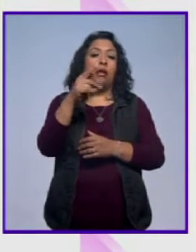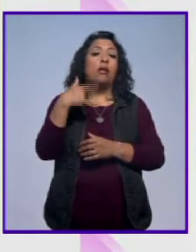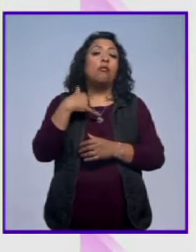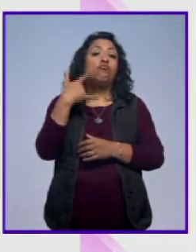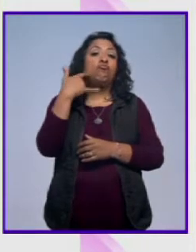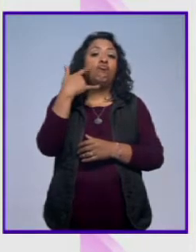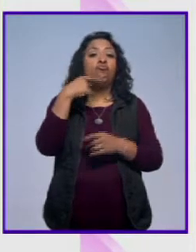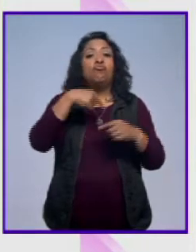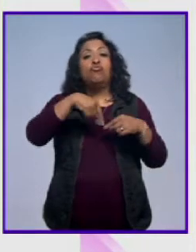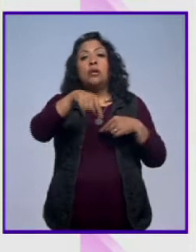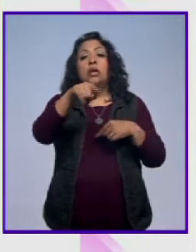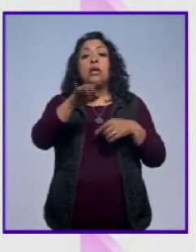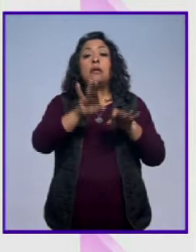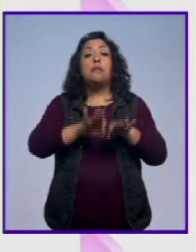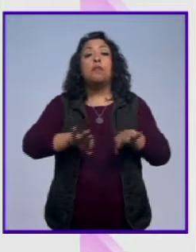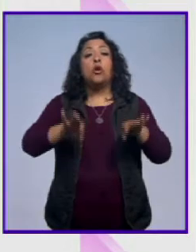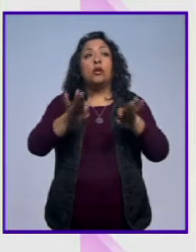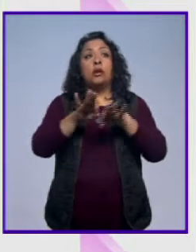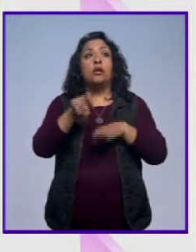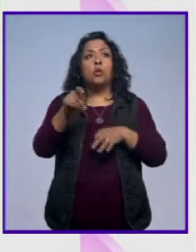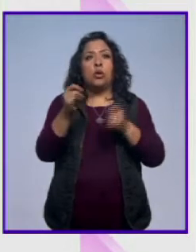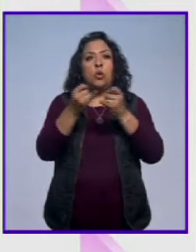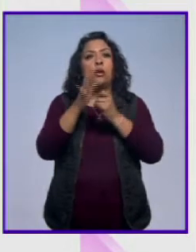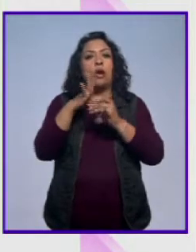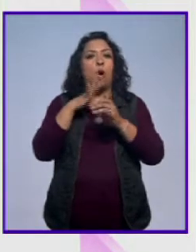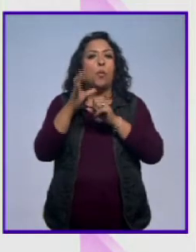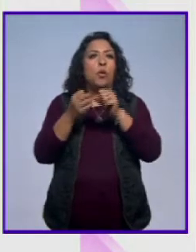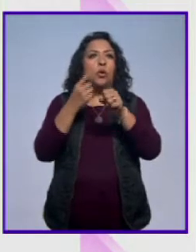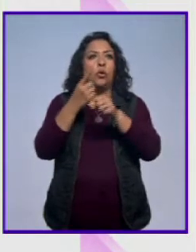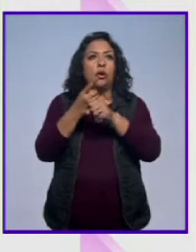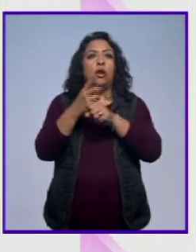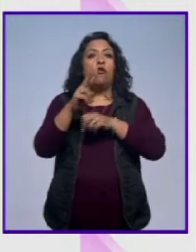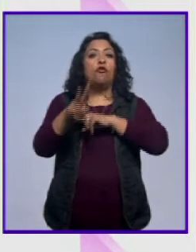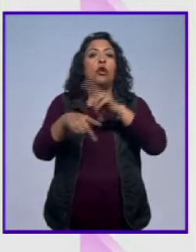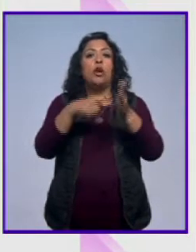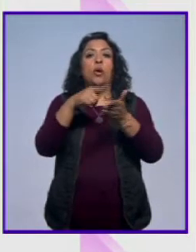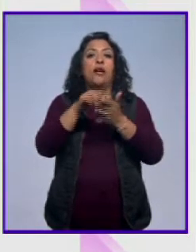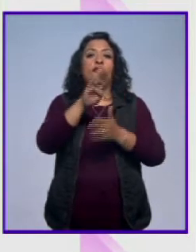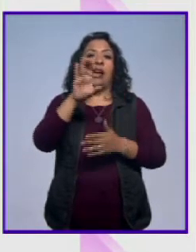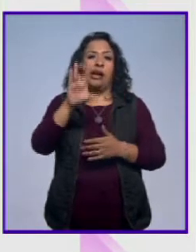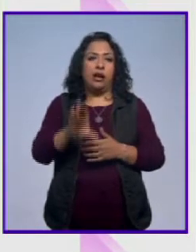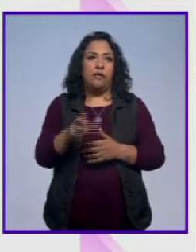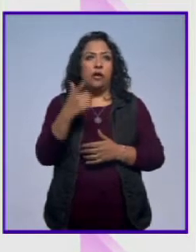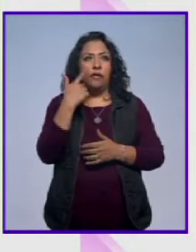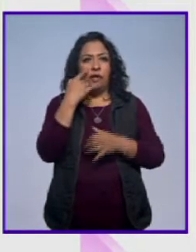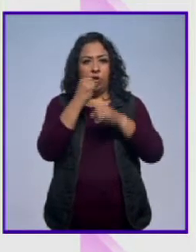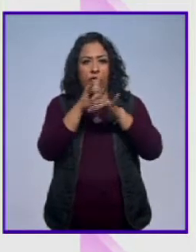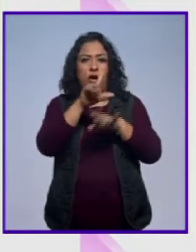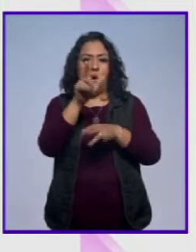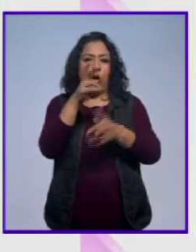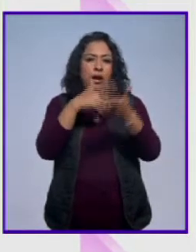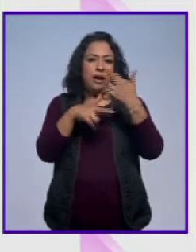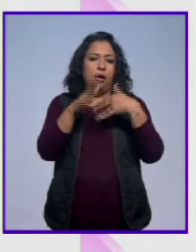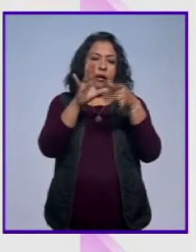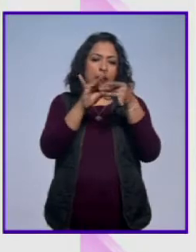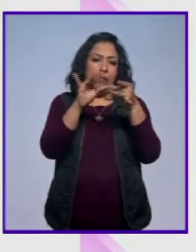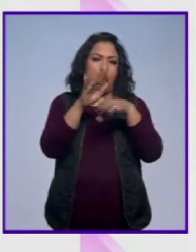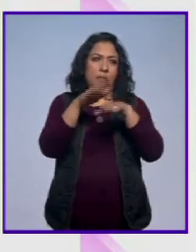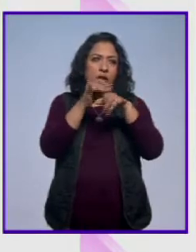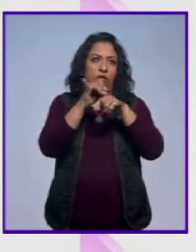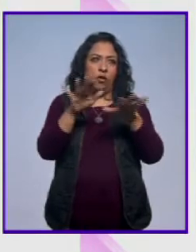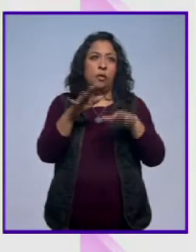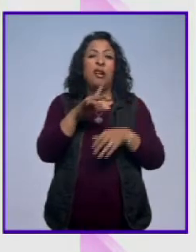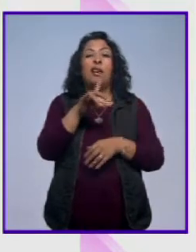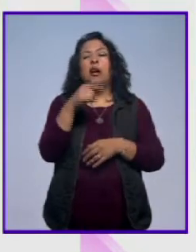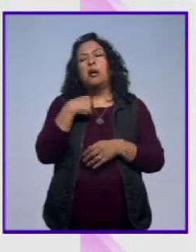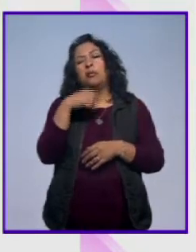recorrido que hizo tan importante que tú también ya tuviste oportunidad de hacer, Laura, en Baja California. Vamos a ver la nota y si quieren, regresando a comentar, vamos a ver. Ah, yo pensé